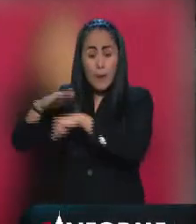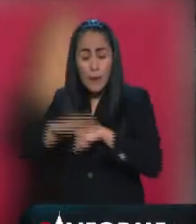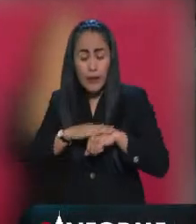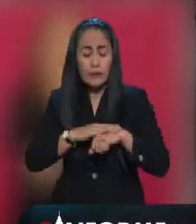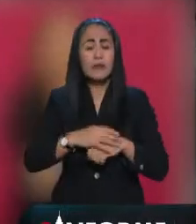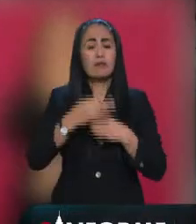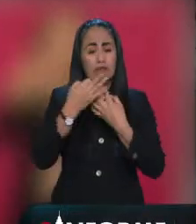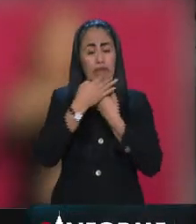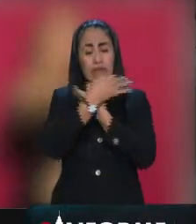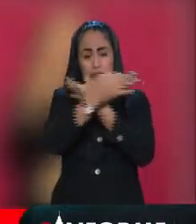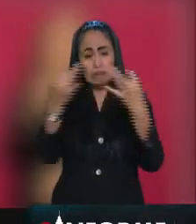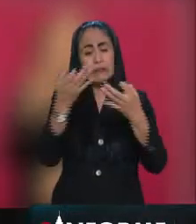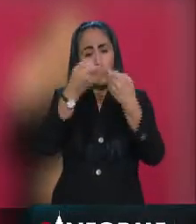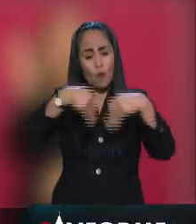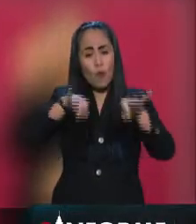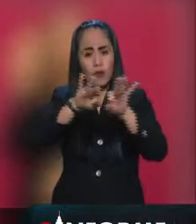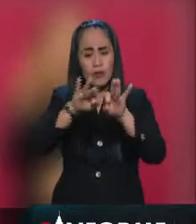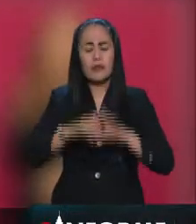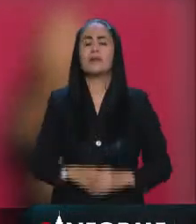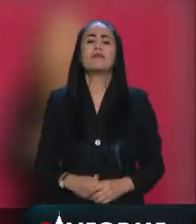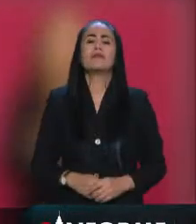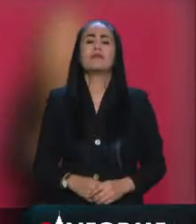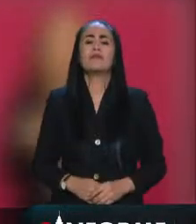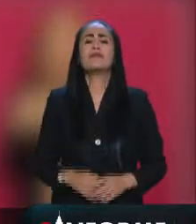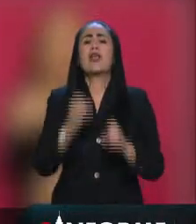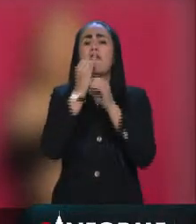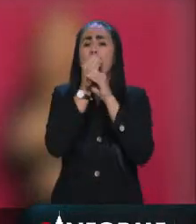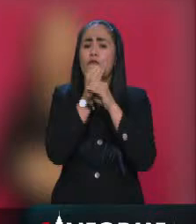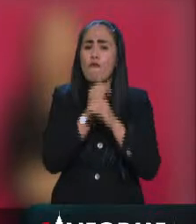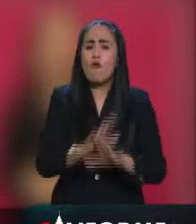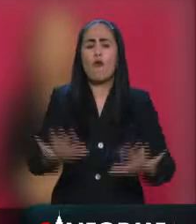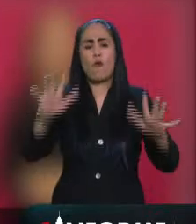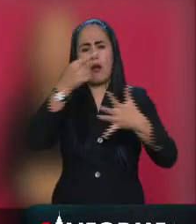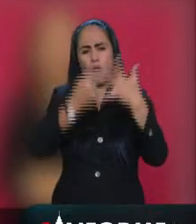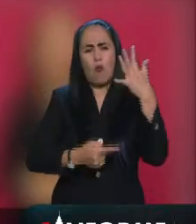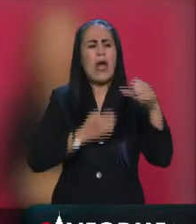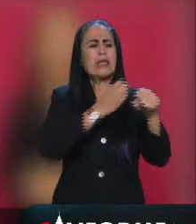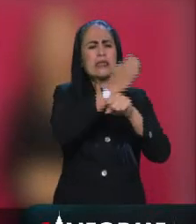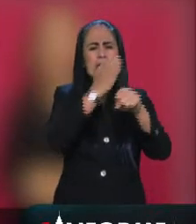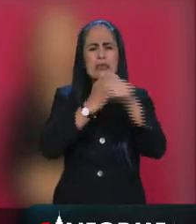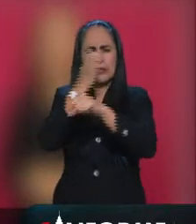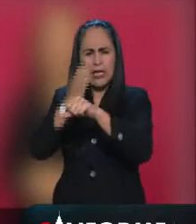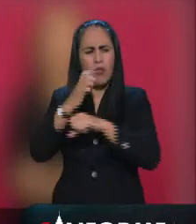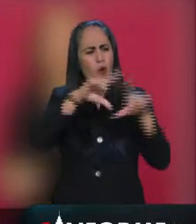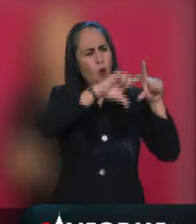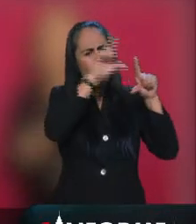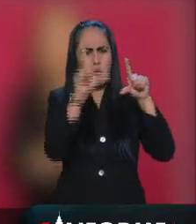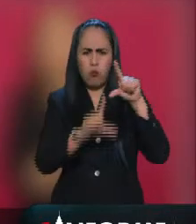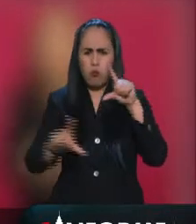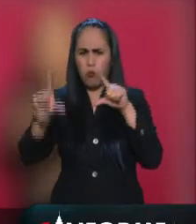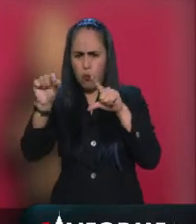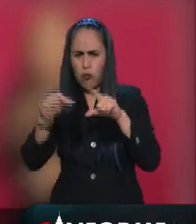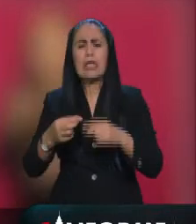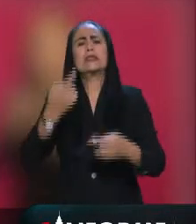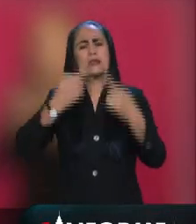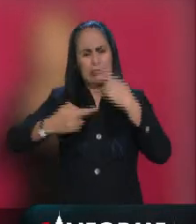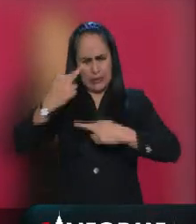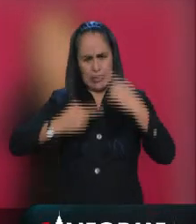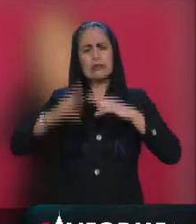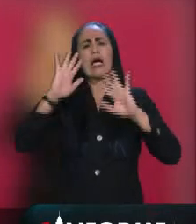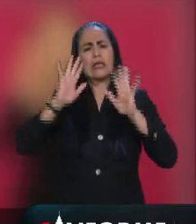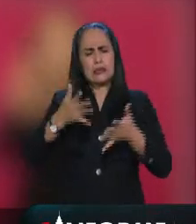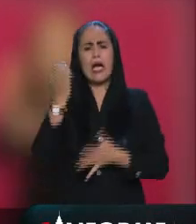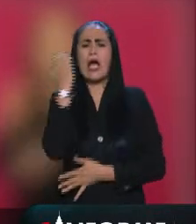que tenemos es que en la mayoría de los estados se regresó a clases.